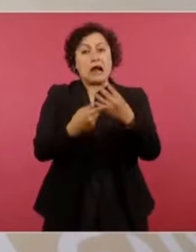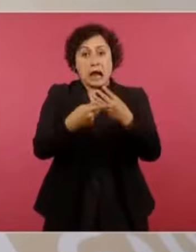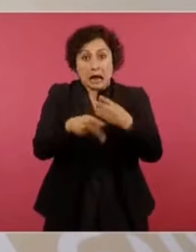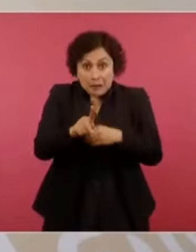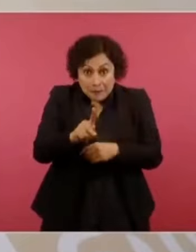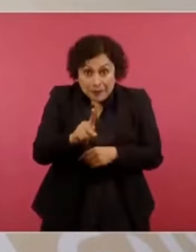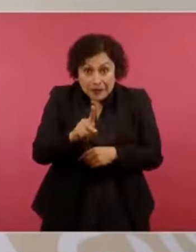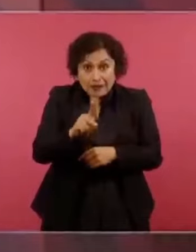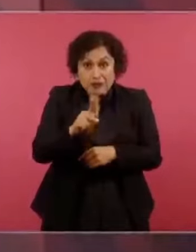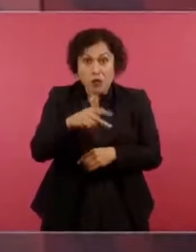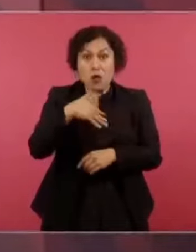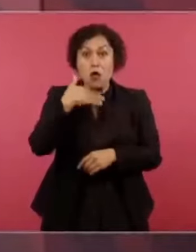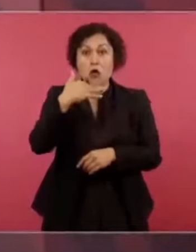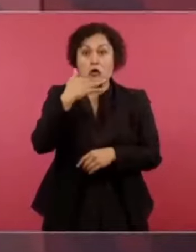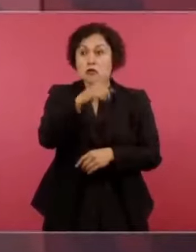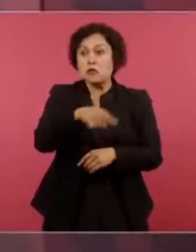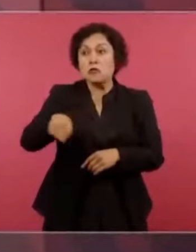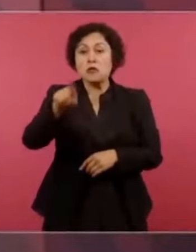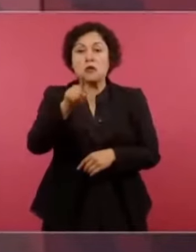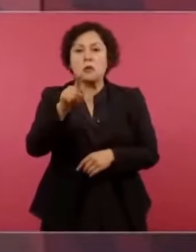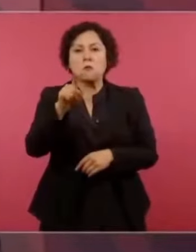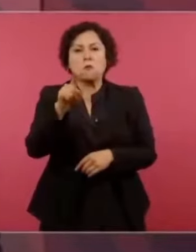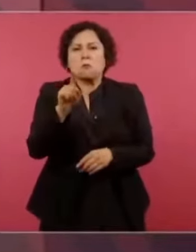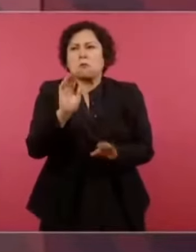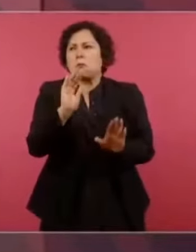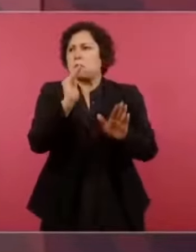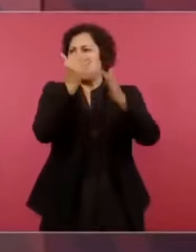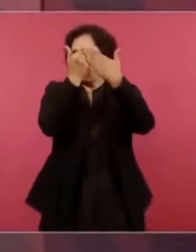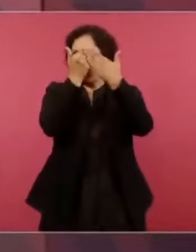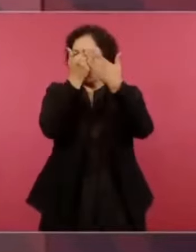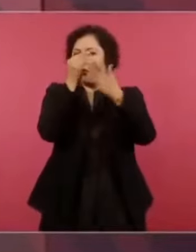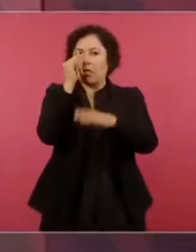Y sí, el principal problema era la corrupción.